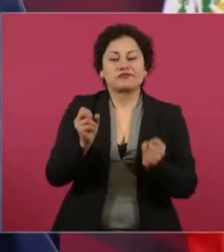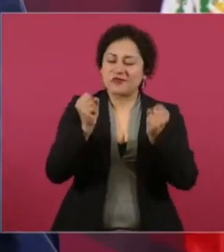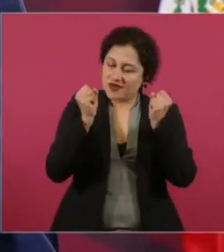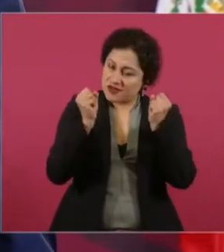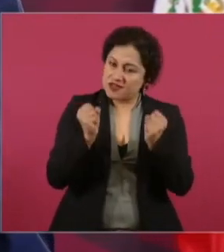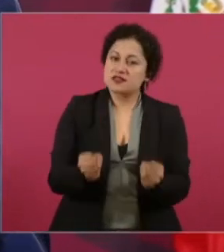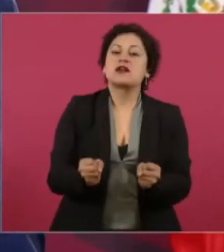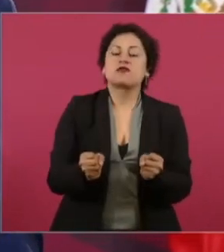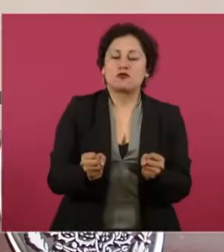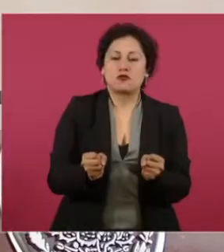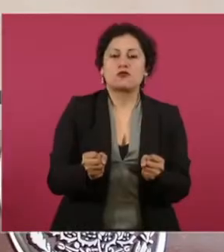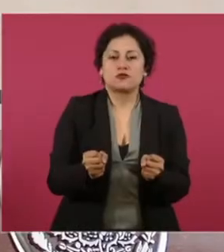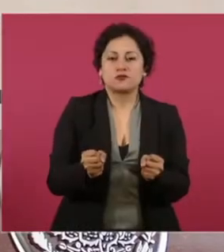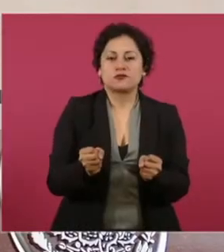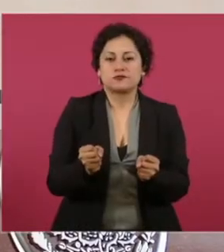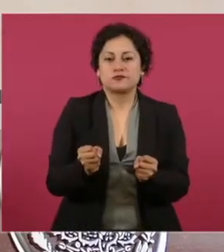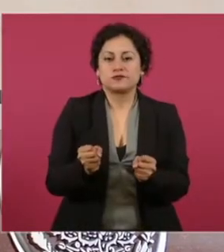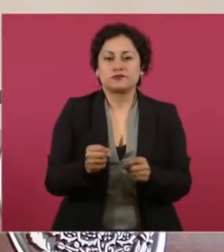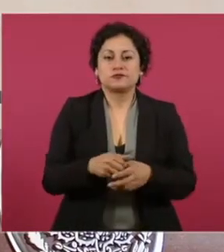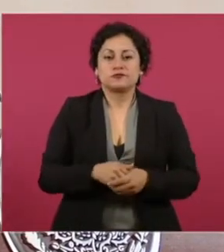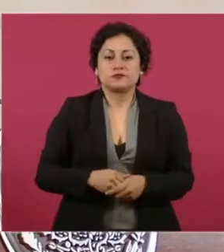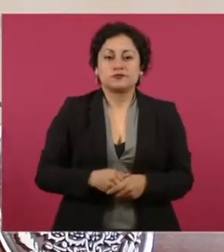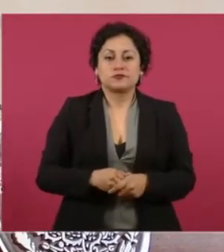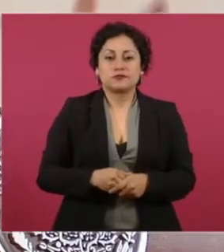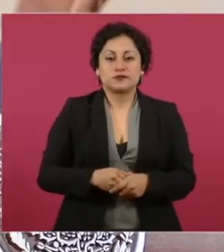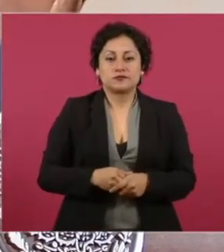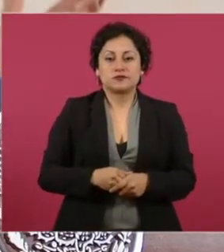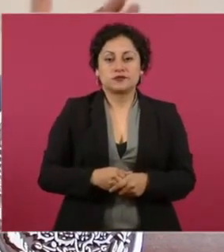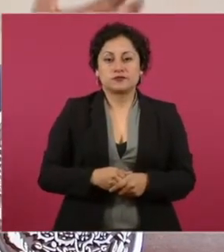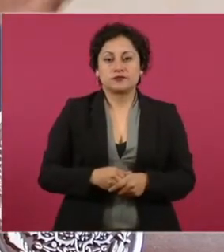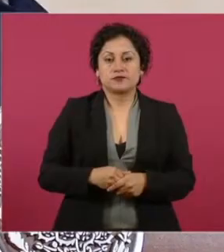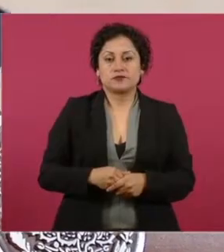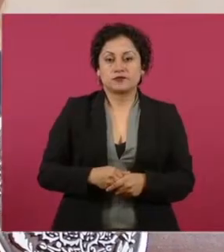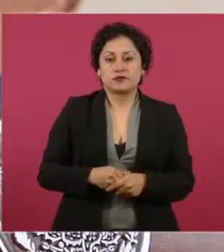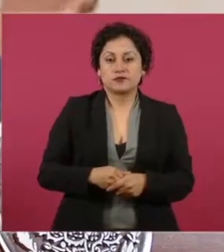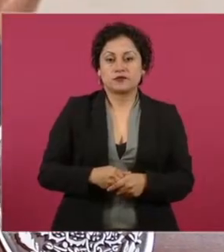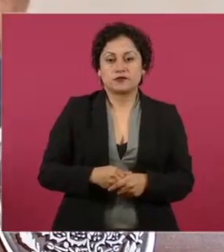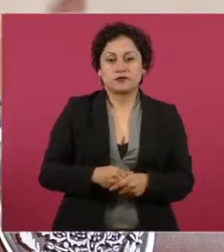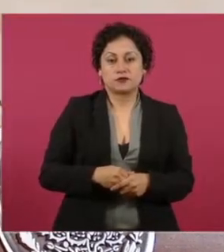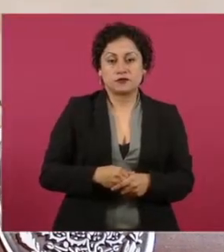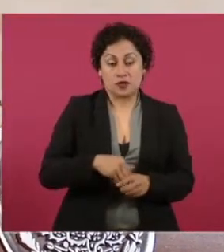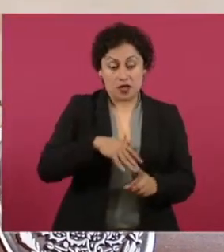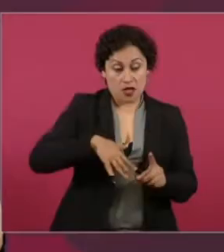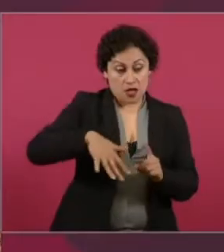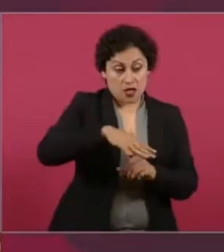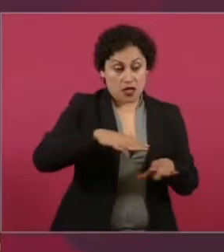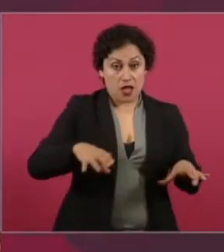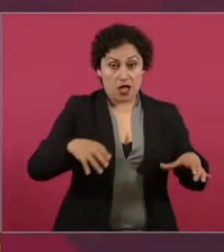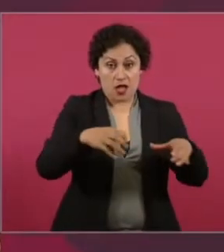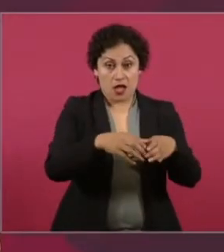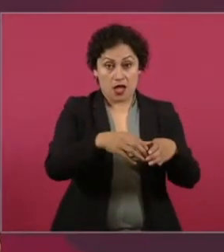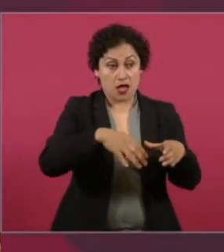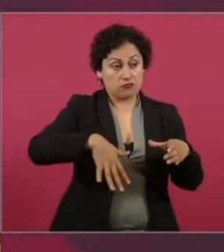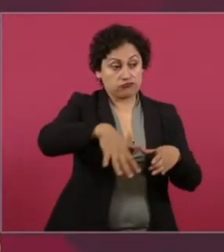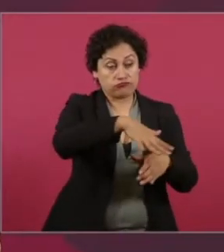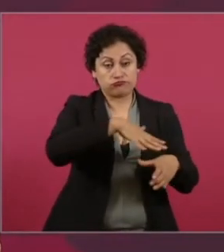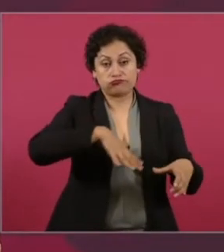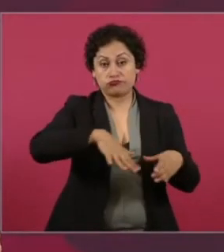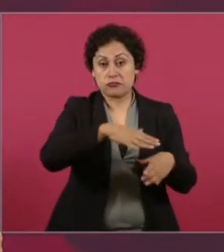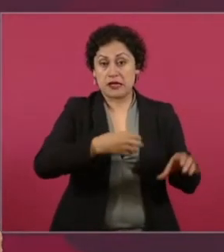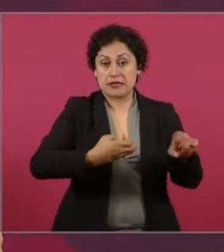a seguir adelante el desarrollo en el Estado de México